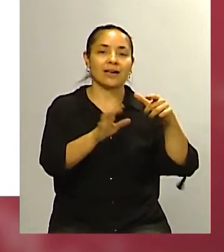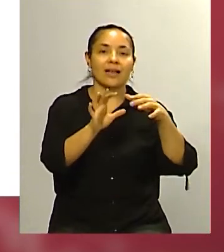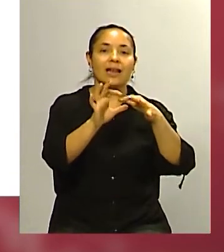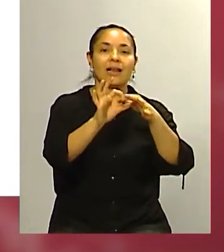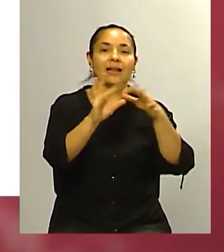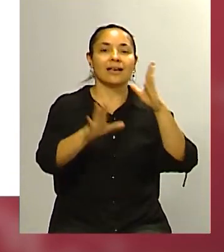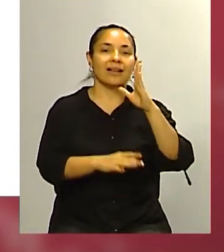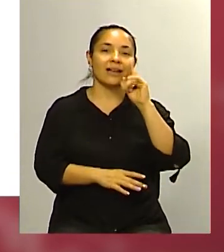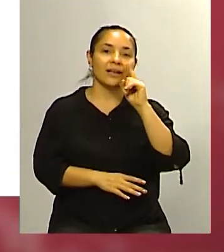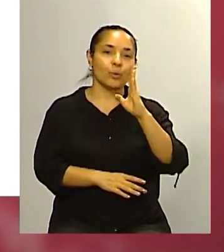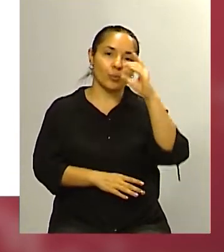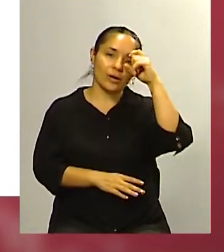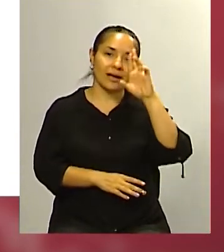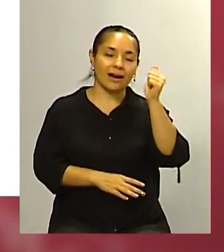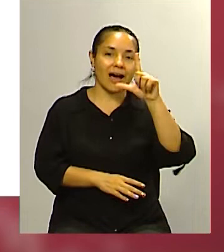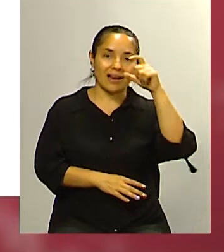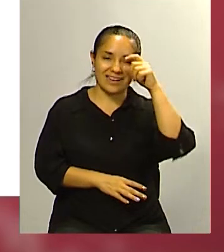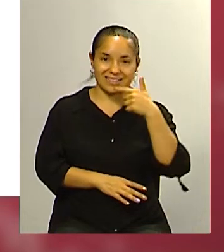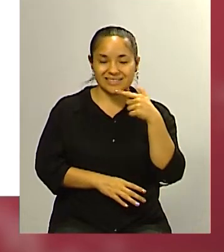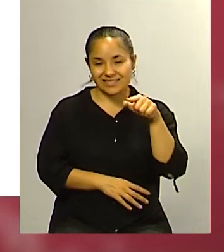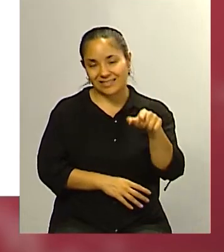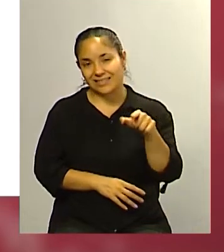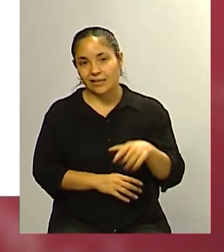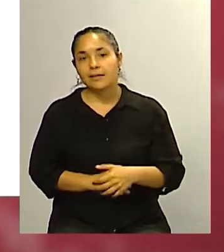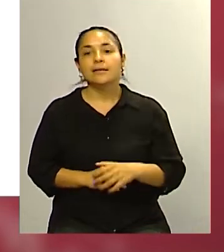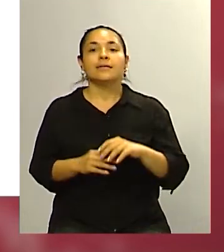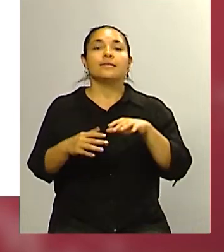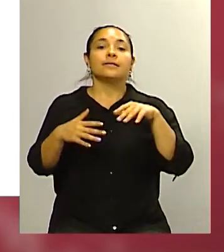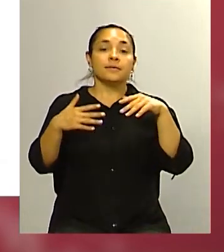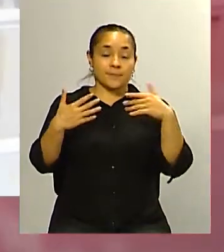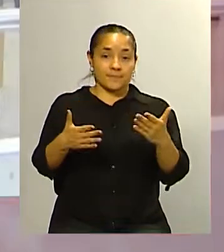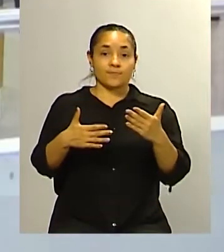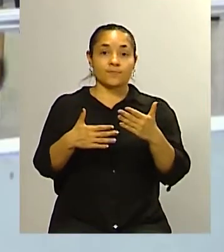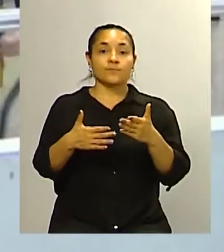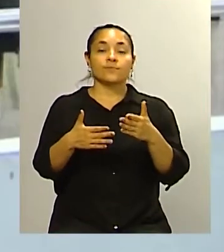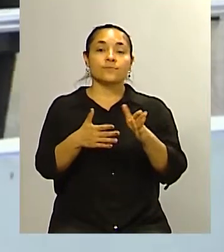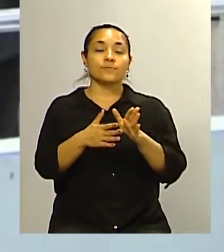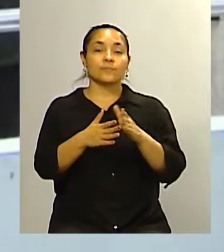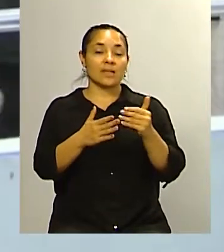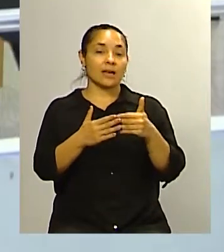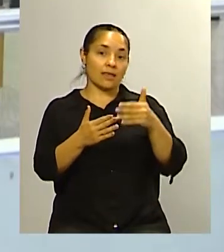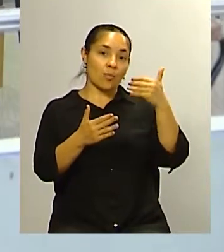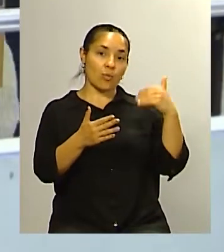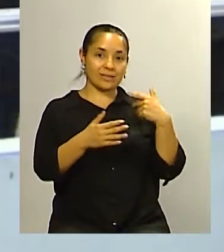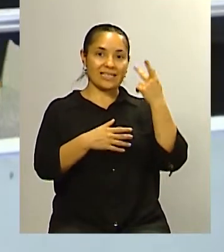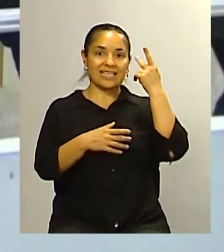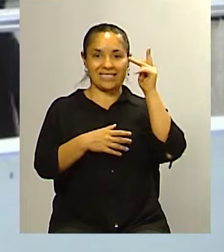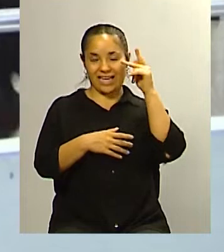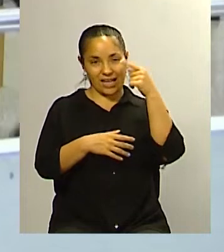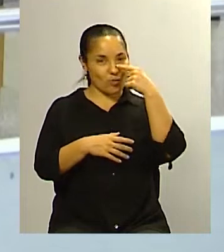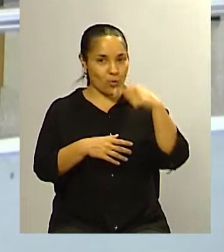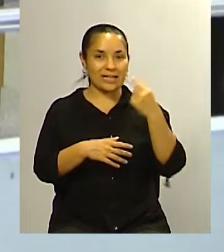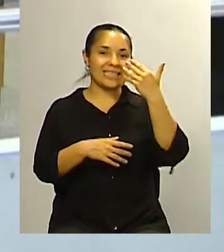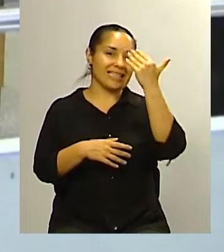y ya muy por detrás recién tiene los kirchneristas el 15